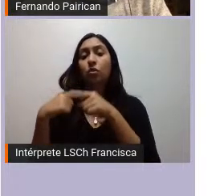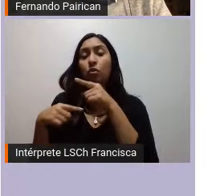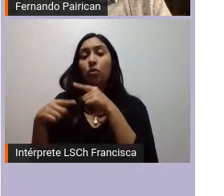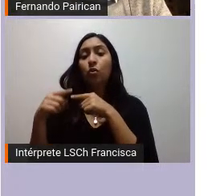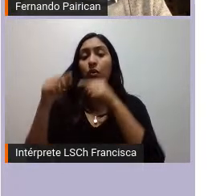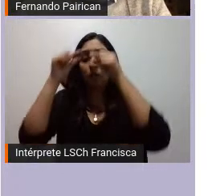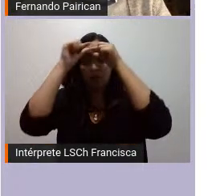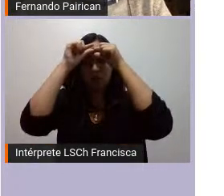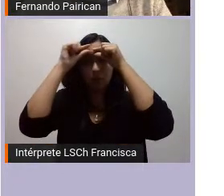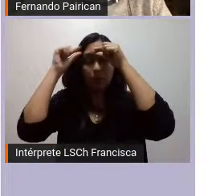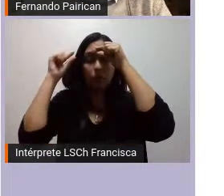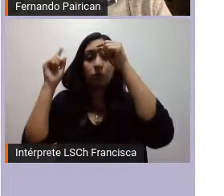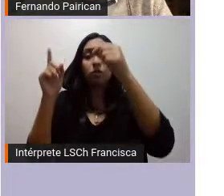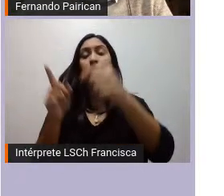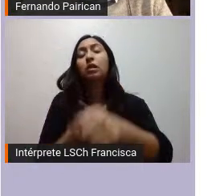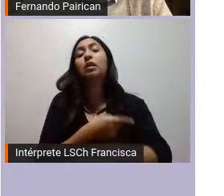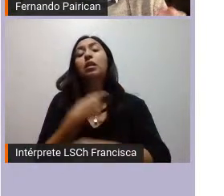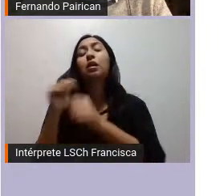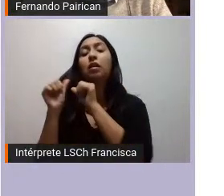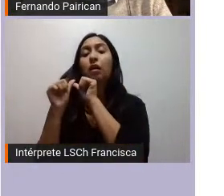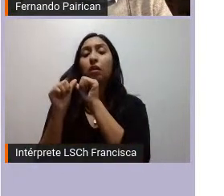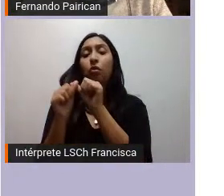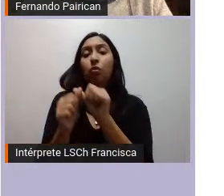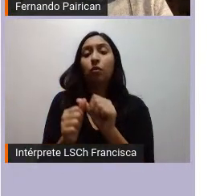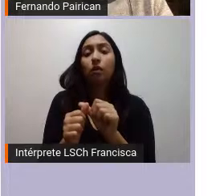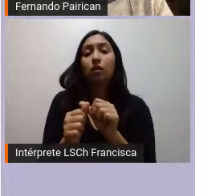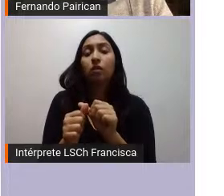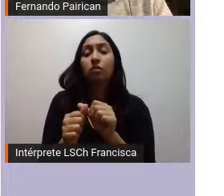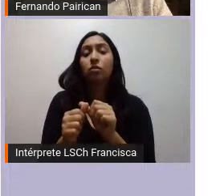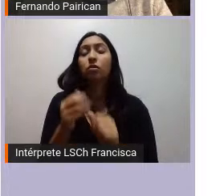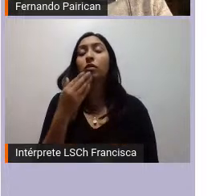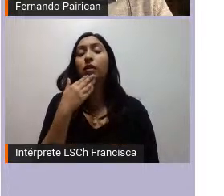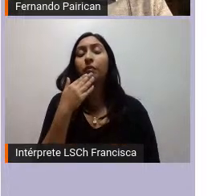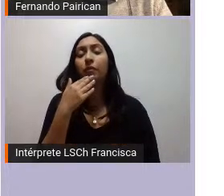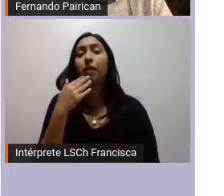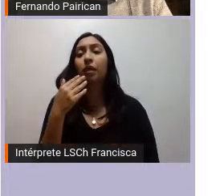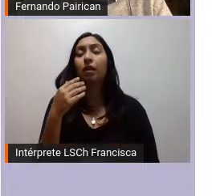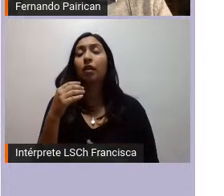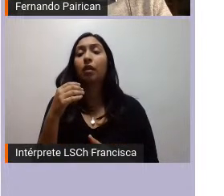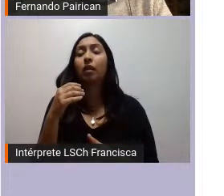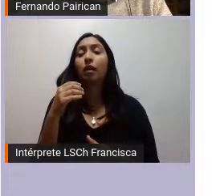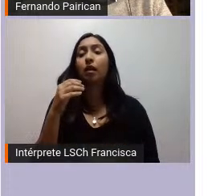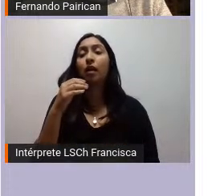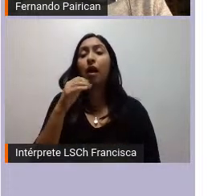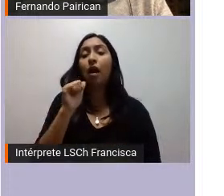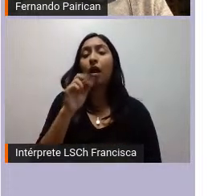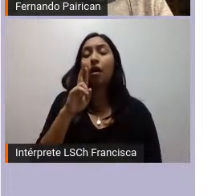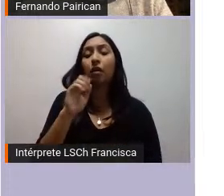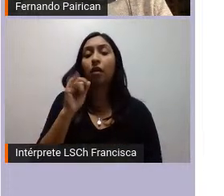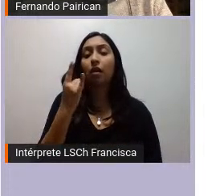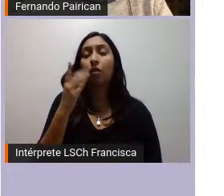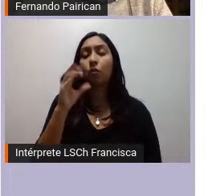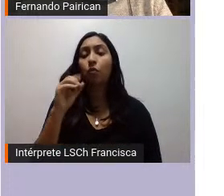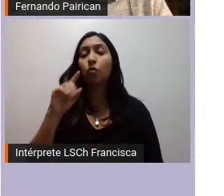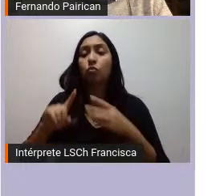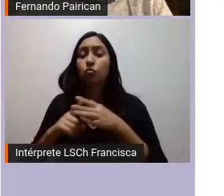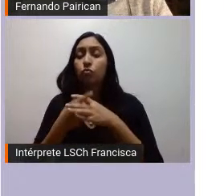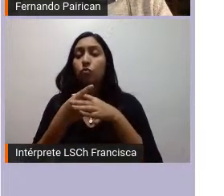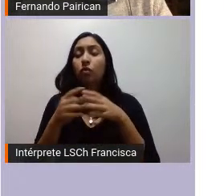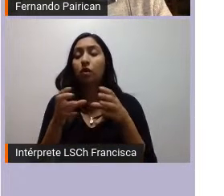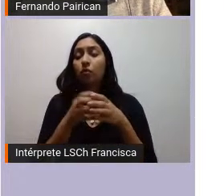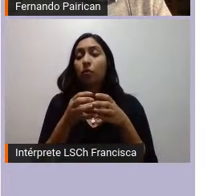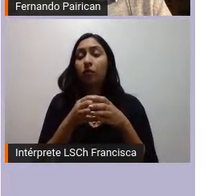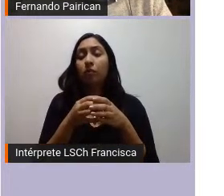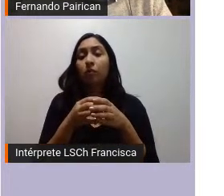la zona de Arauco en específico es uno de los epicentros donde surge el movimiento mapuche uno de los libros